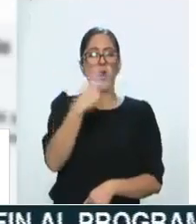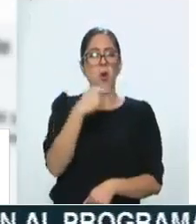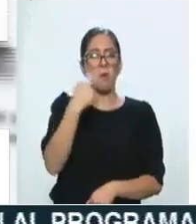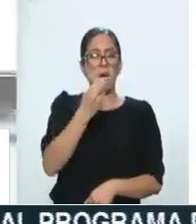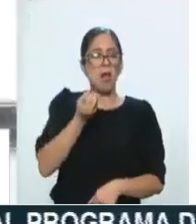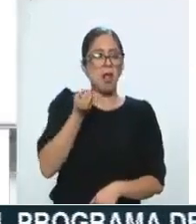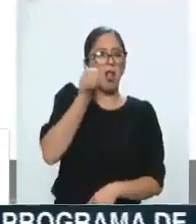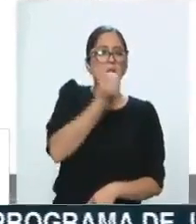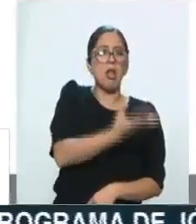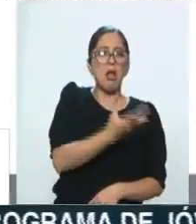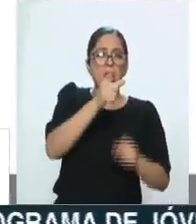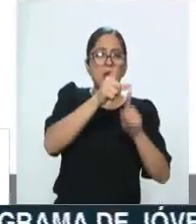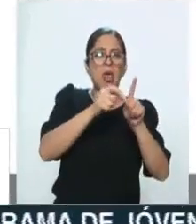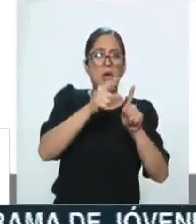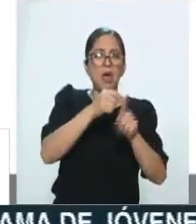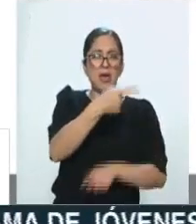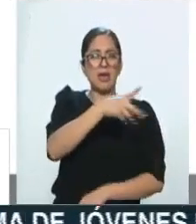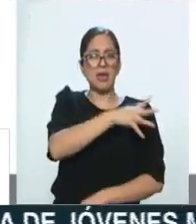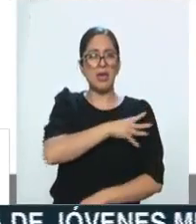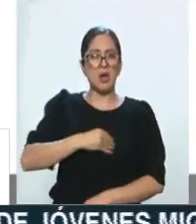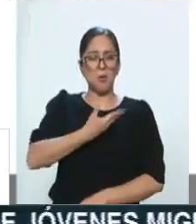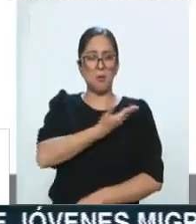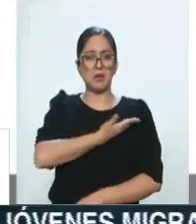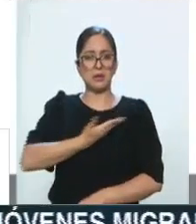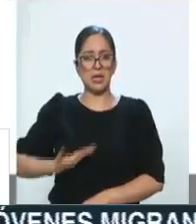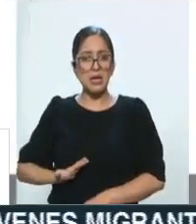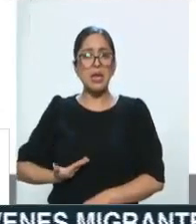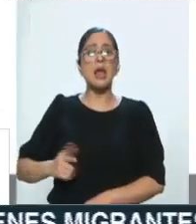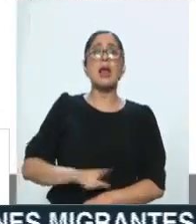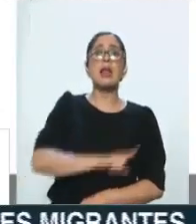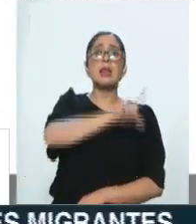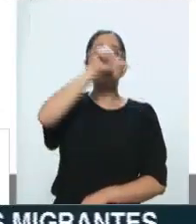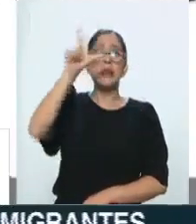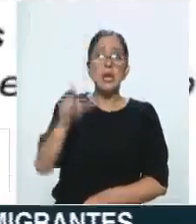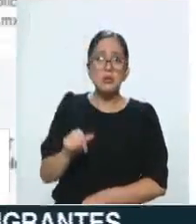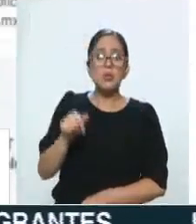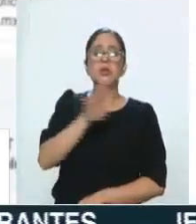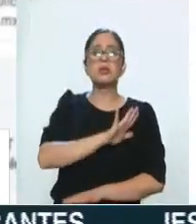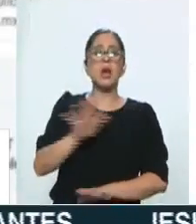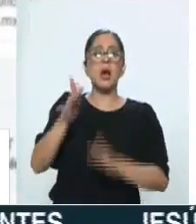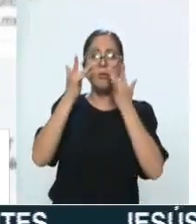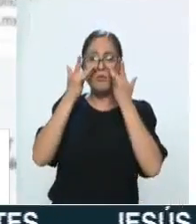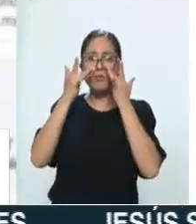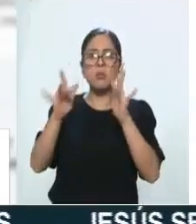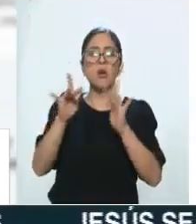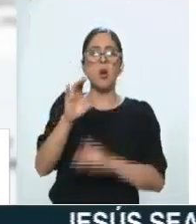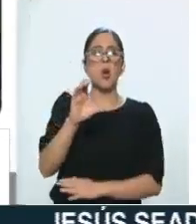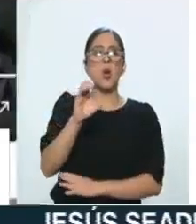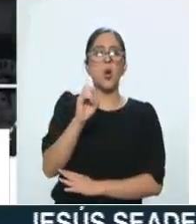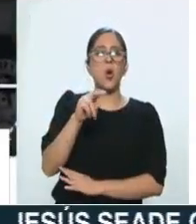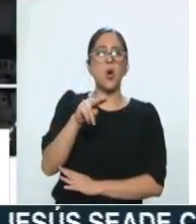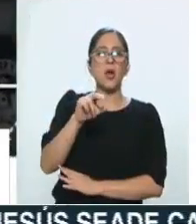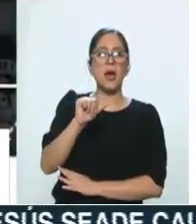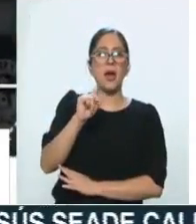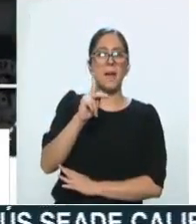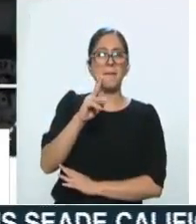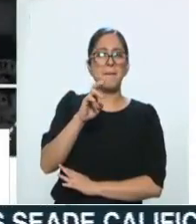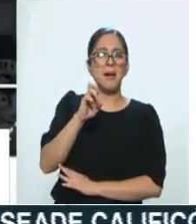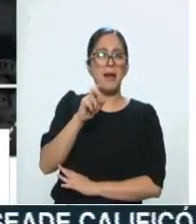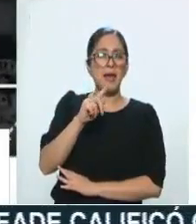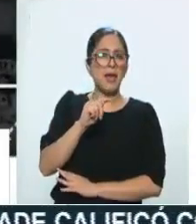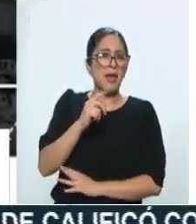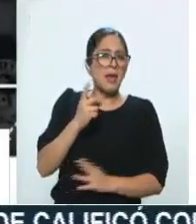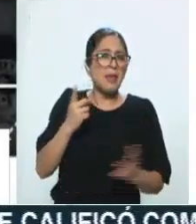y luego que se disculpó Chumel, pues se da la renuncia de la titular de la CONAPRED, pero es un episodio